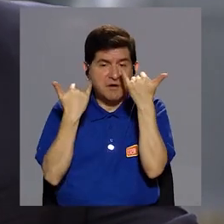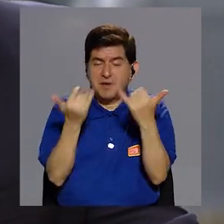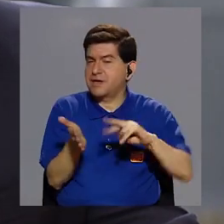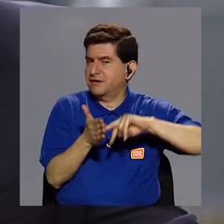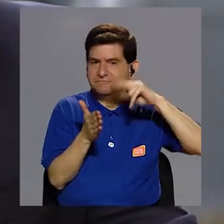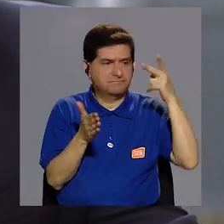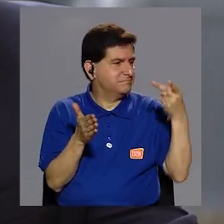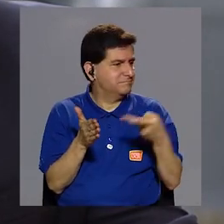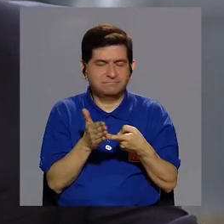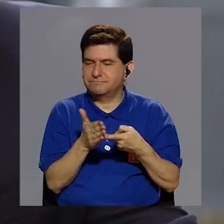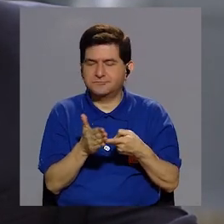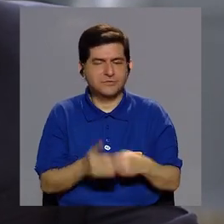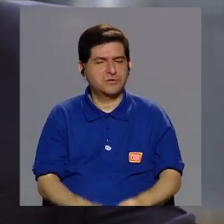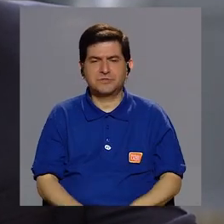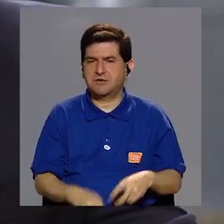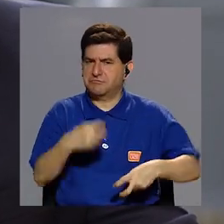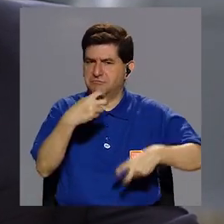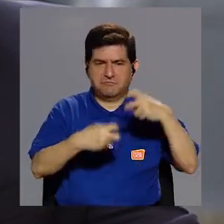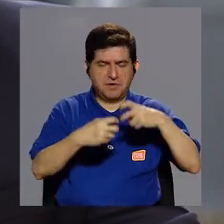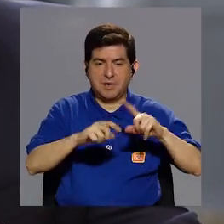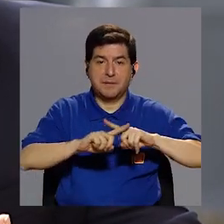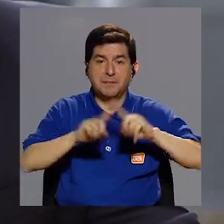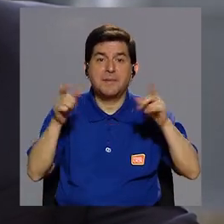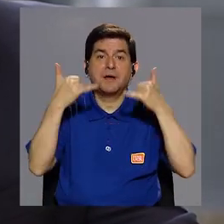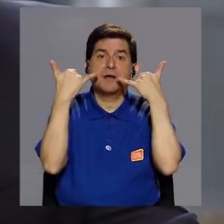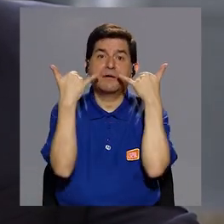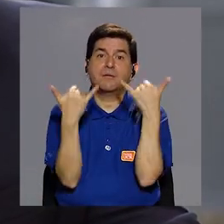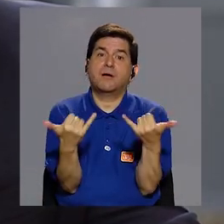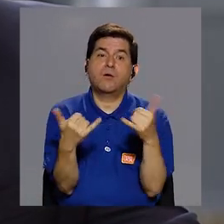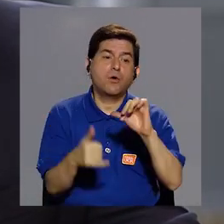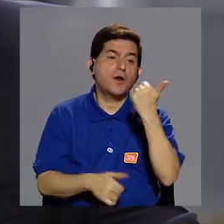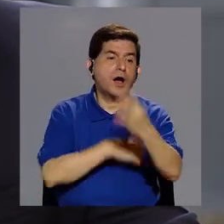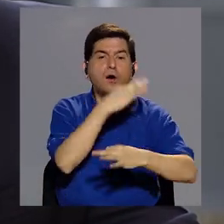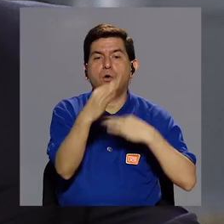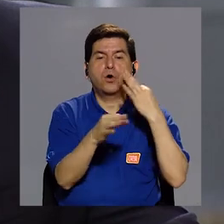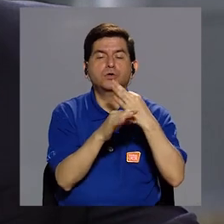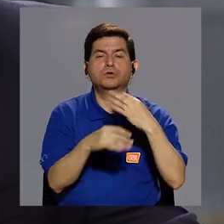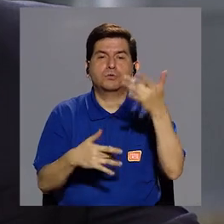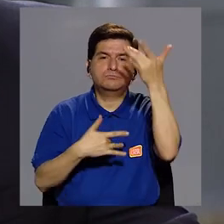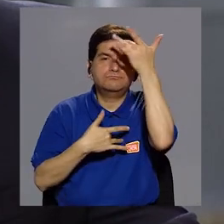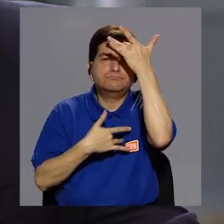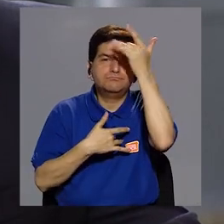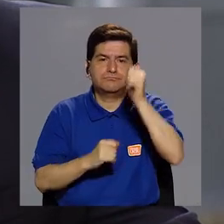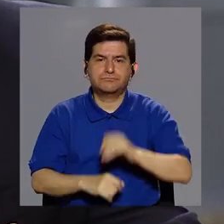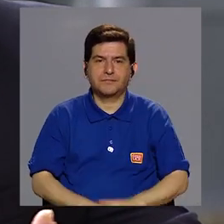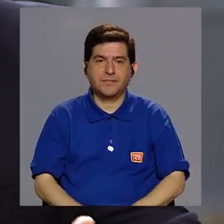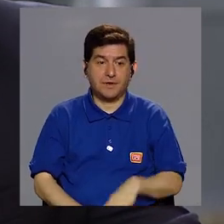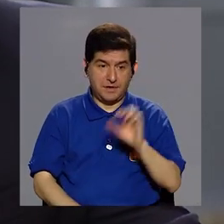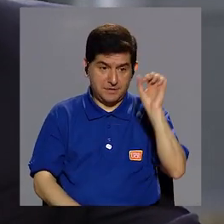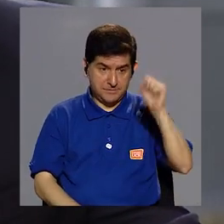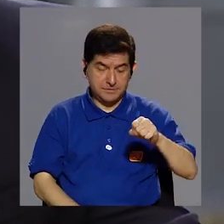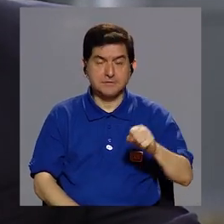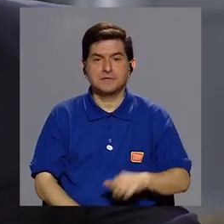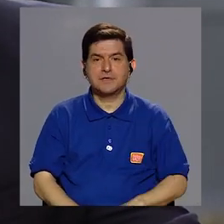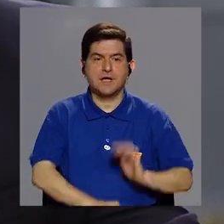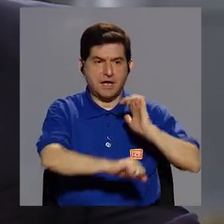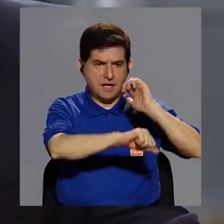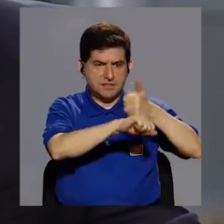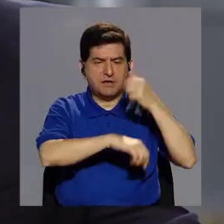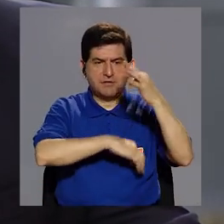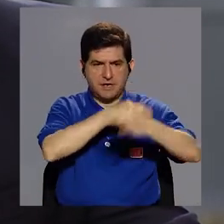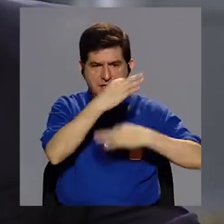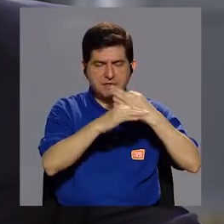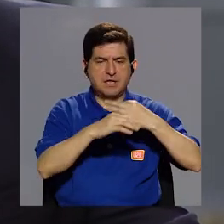ya no representan una gran carga, sino que ahora hay otro tipo de enfermedades que son determinadas por